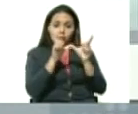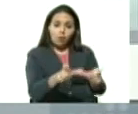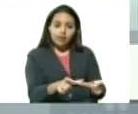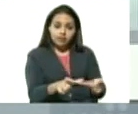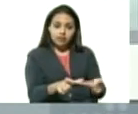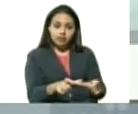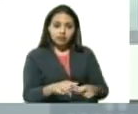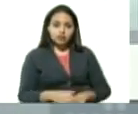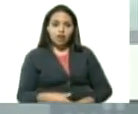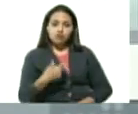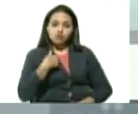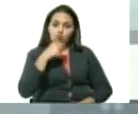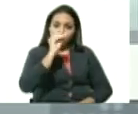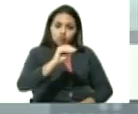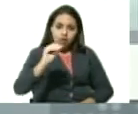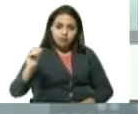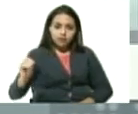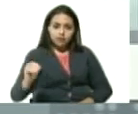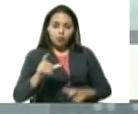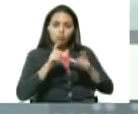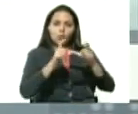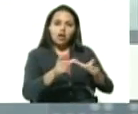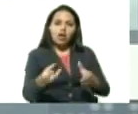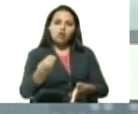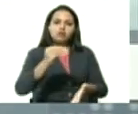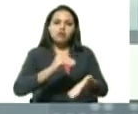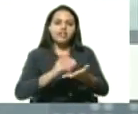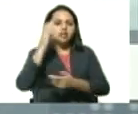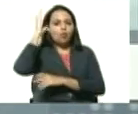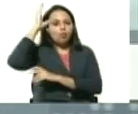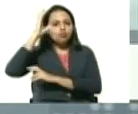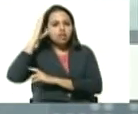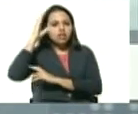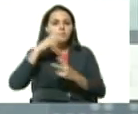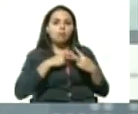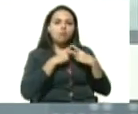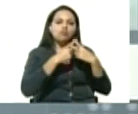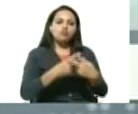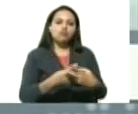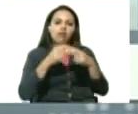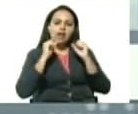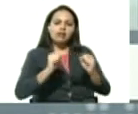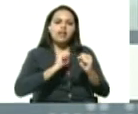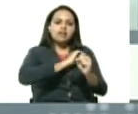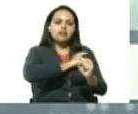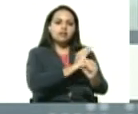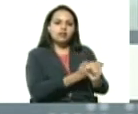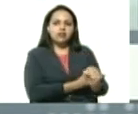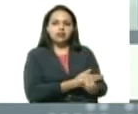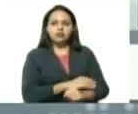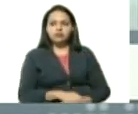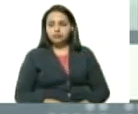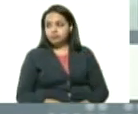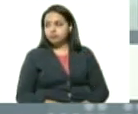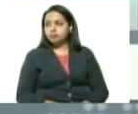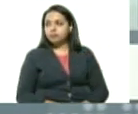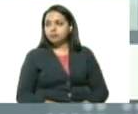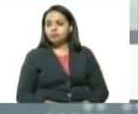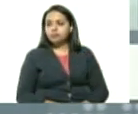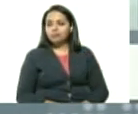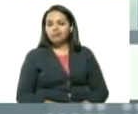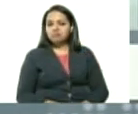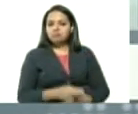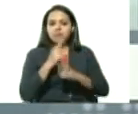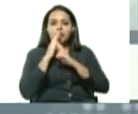yo llamé a esta cuarentena otra vez consciente voluntaria y radical y la